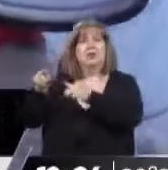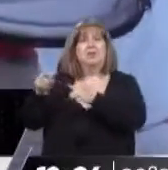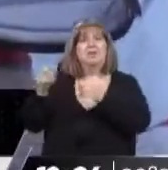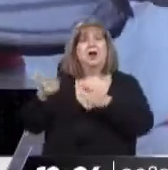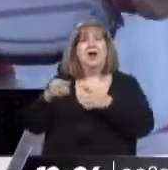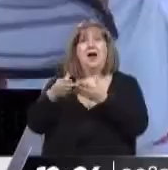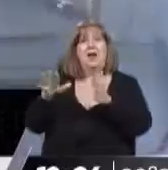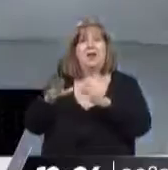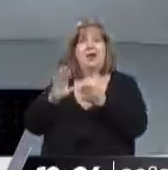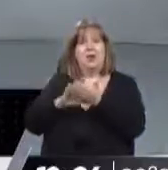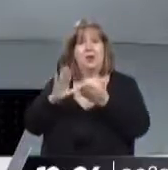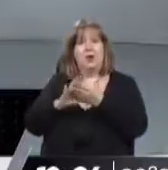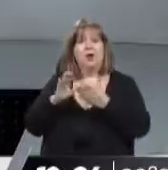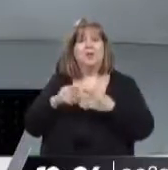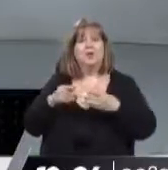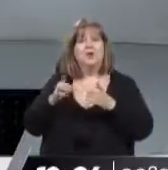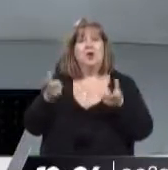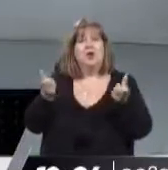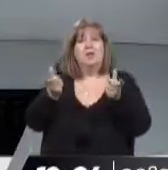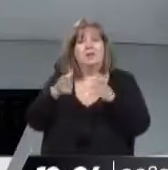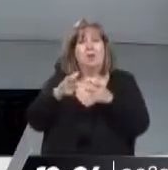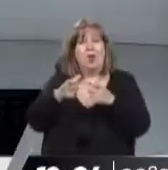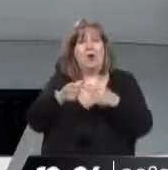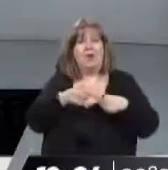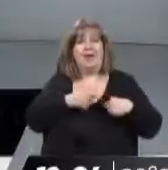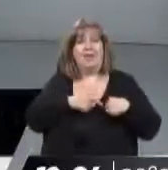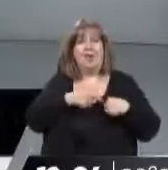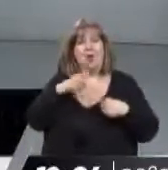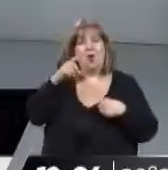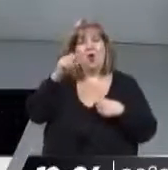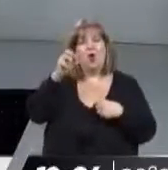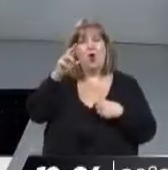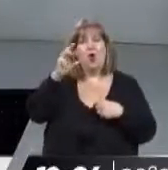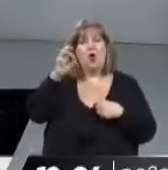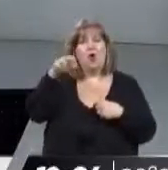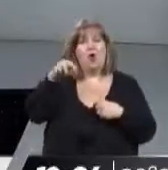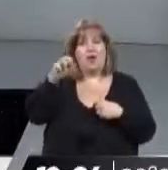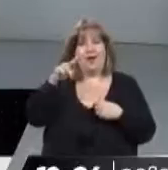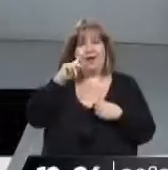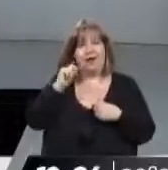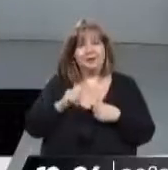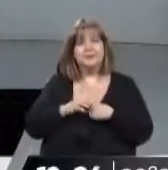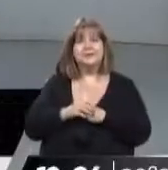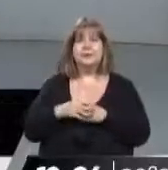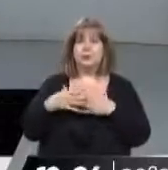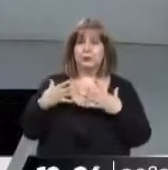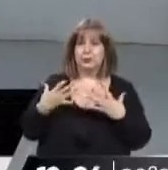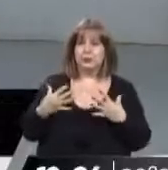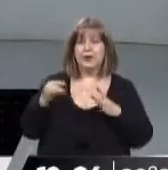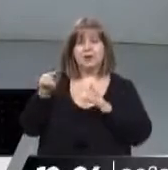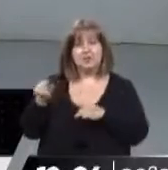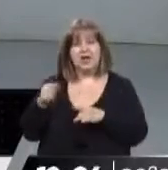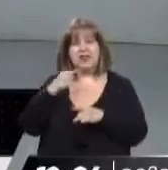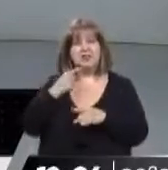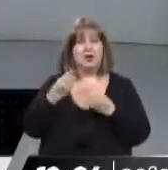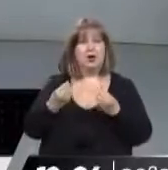coronaria. Bueno, ahí está entonces parte del detalle. Se atienden varios de los reclamos que se habían planteado. La